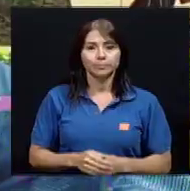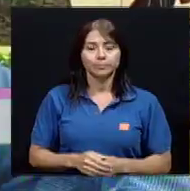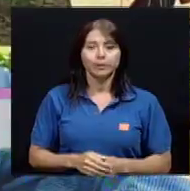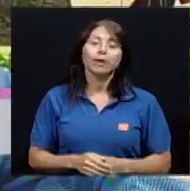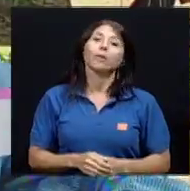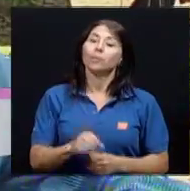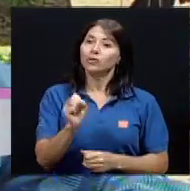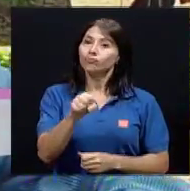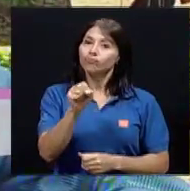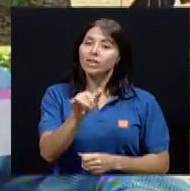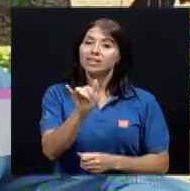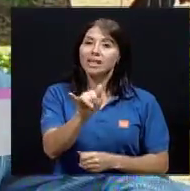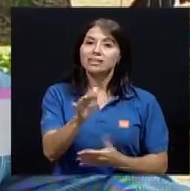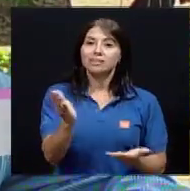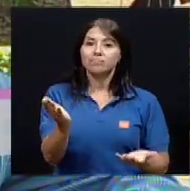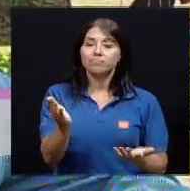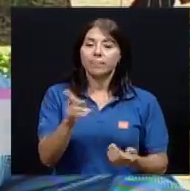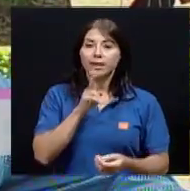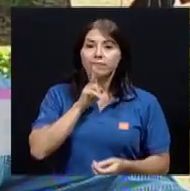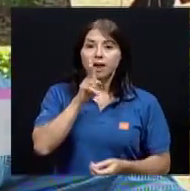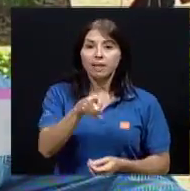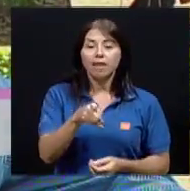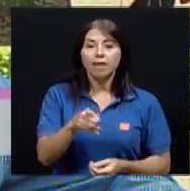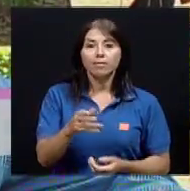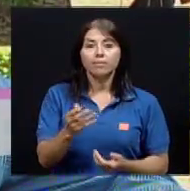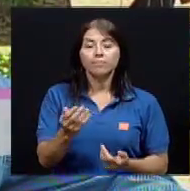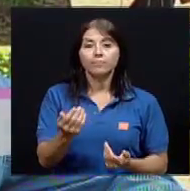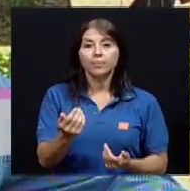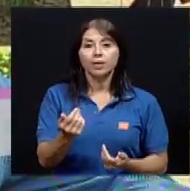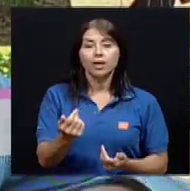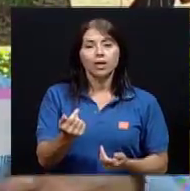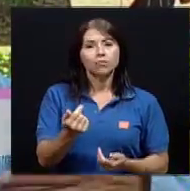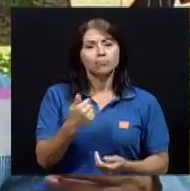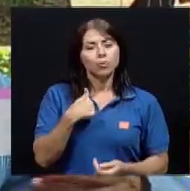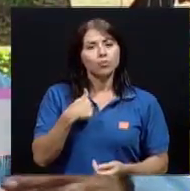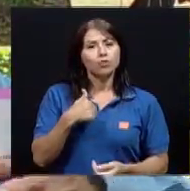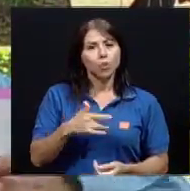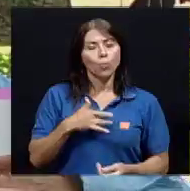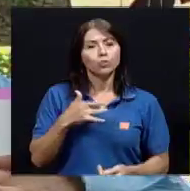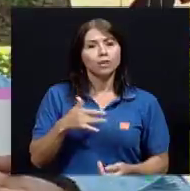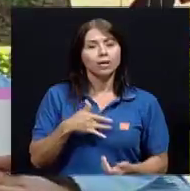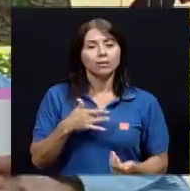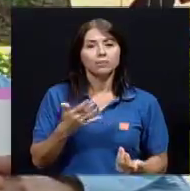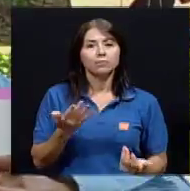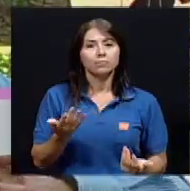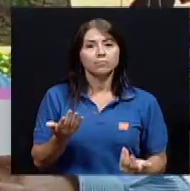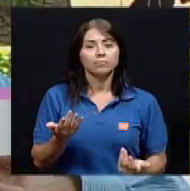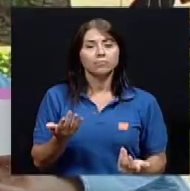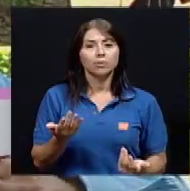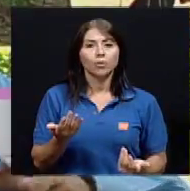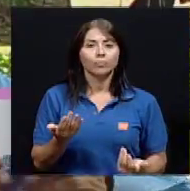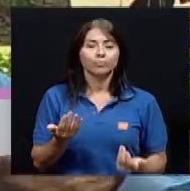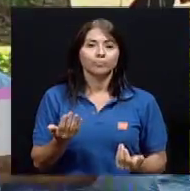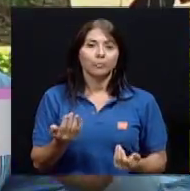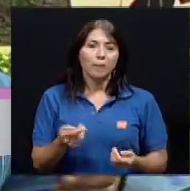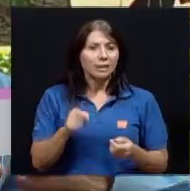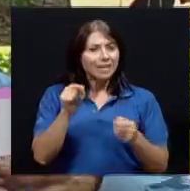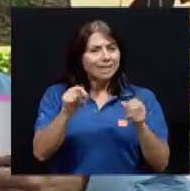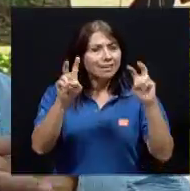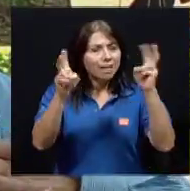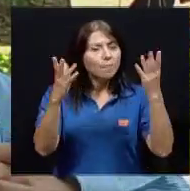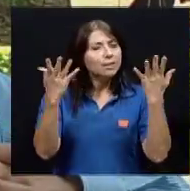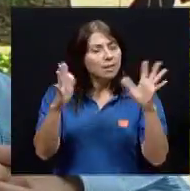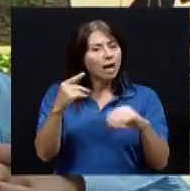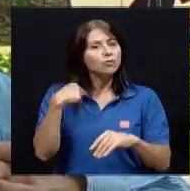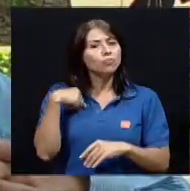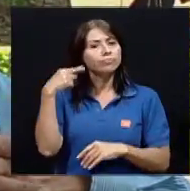Bueno, eso es así, ¿verdad? En realidad, yo lo que, digamos, lo que siento, y es un tema que uno ha meditado